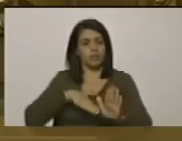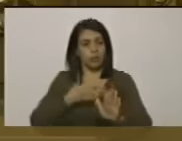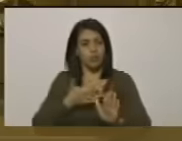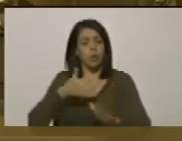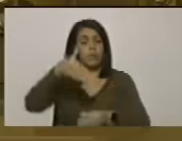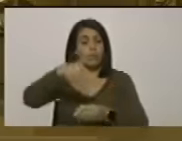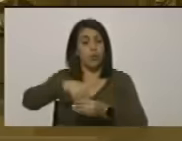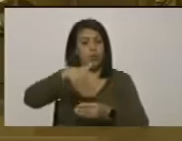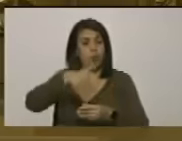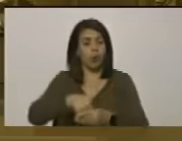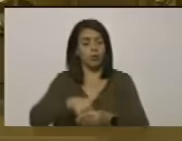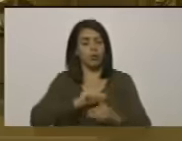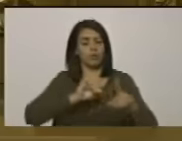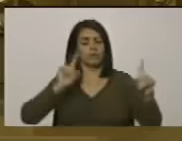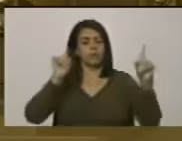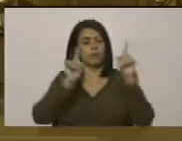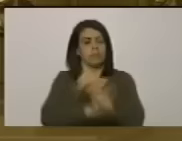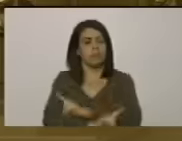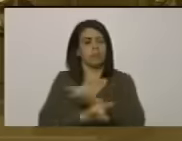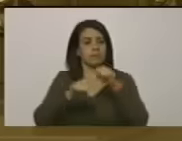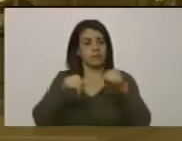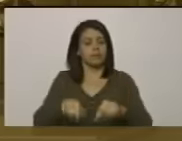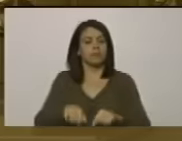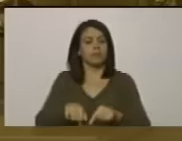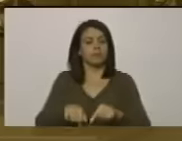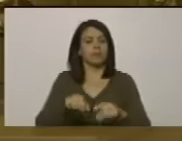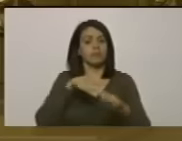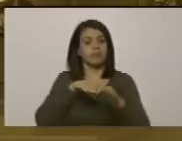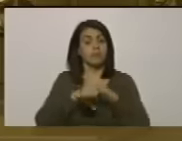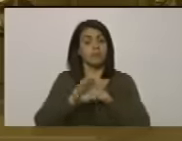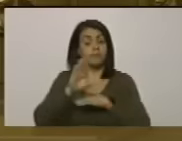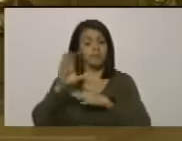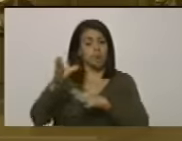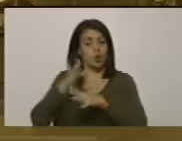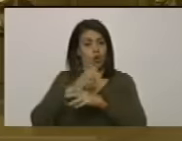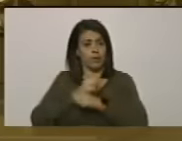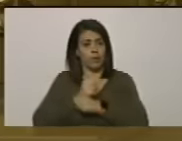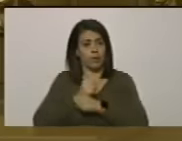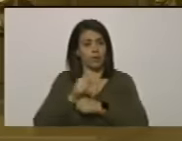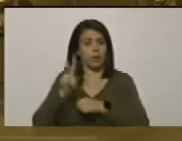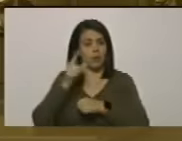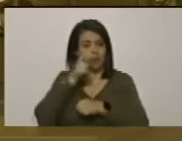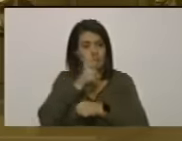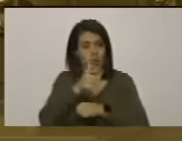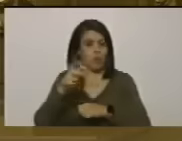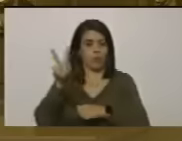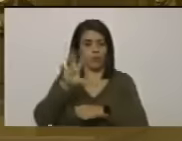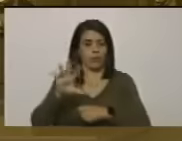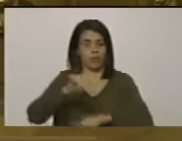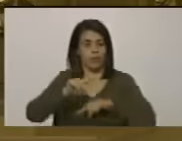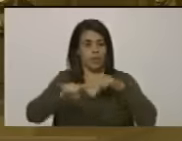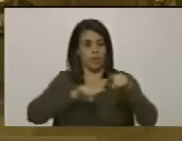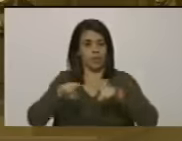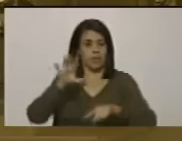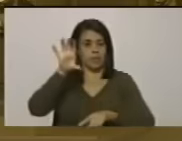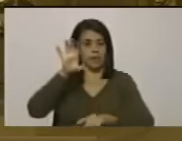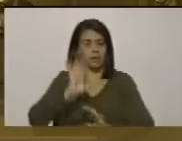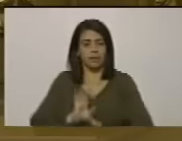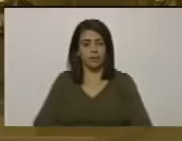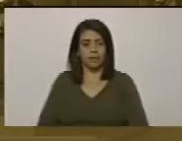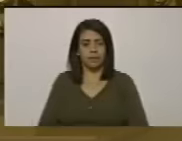la vía del voto convertirnos en los depositarios de la confianza del pueblo venezolano para gobernar al país